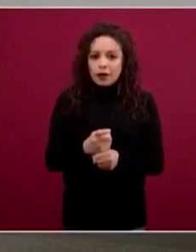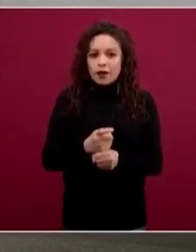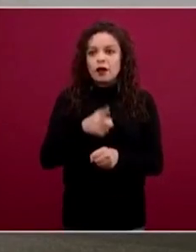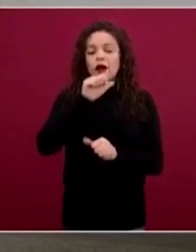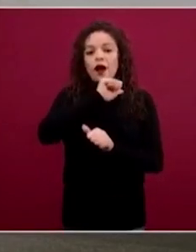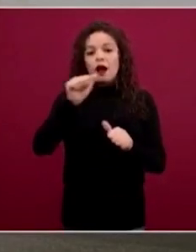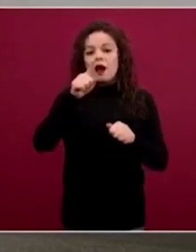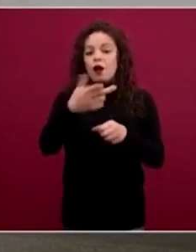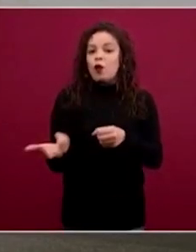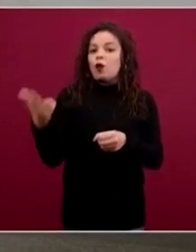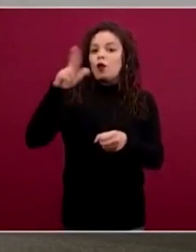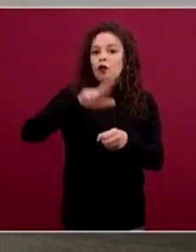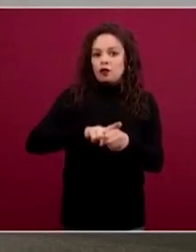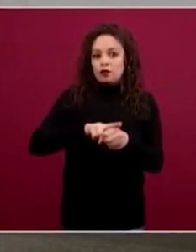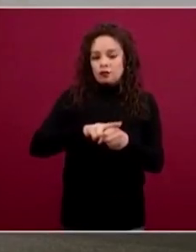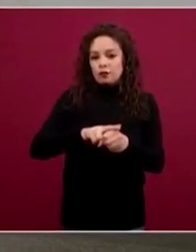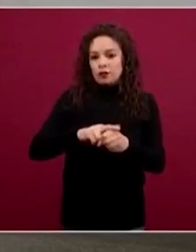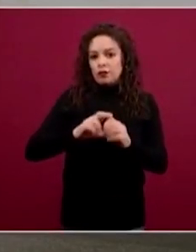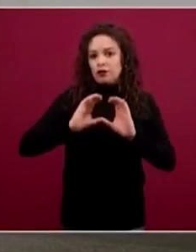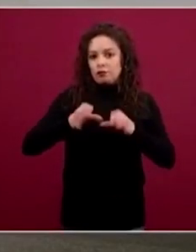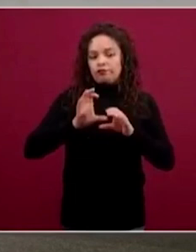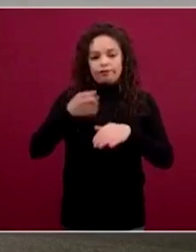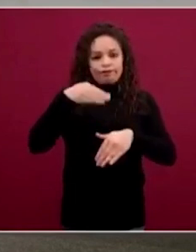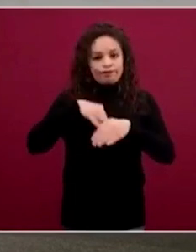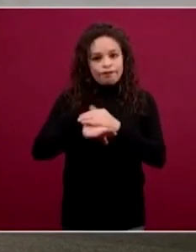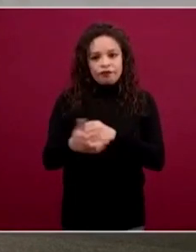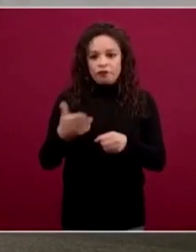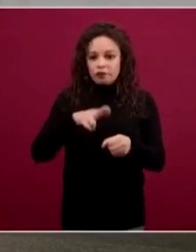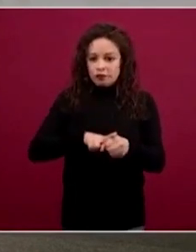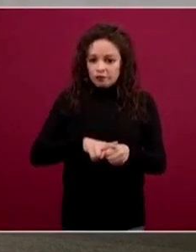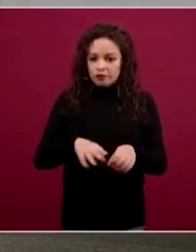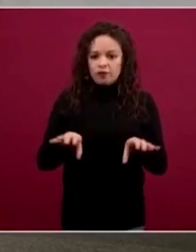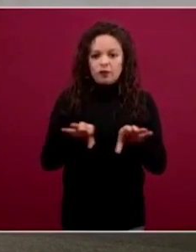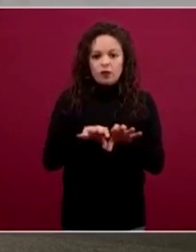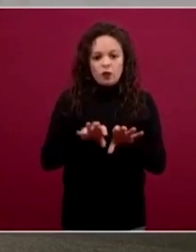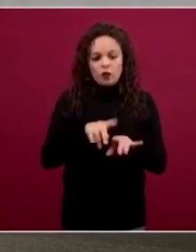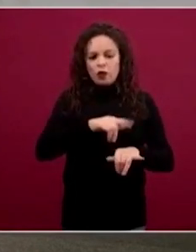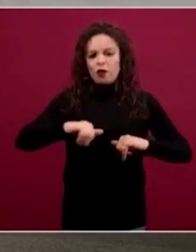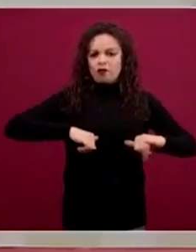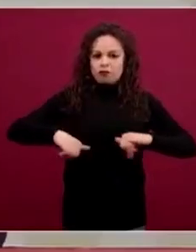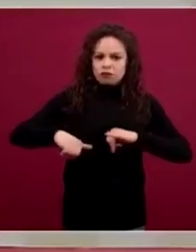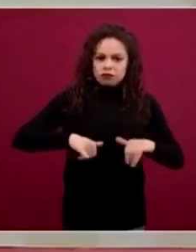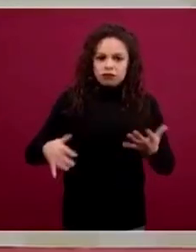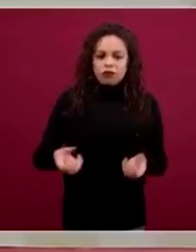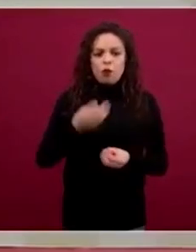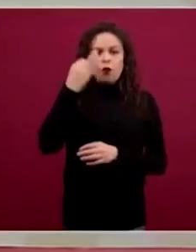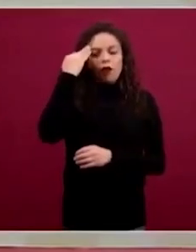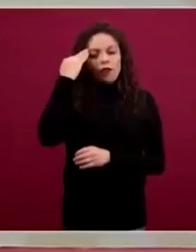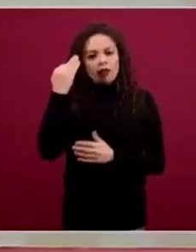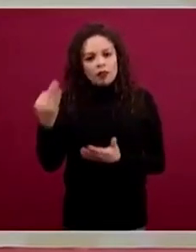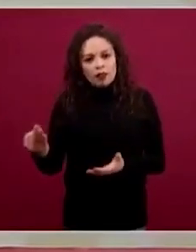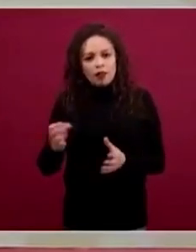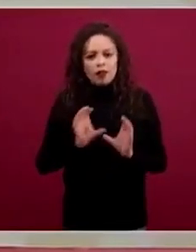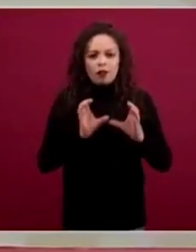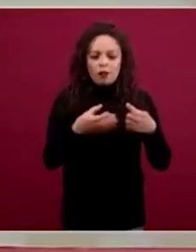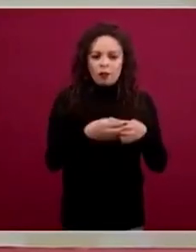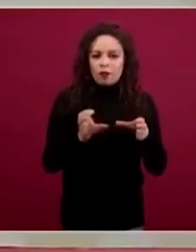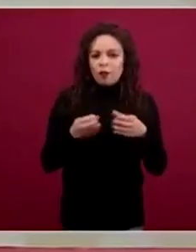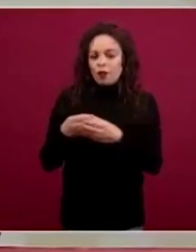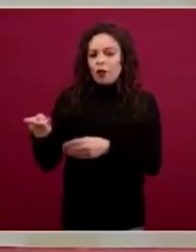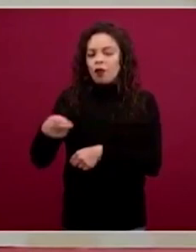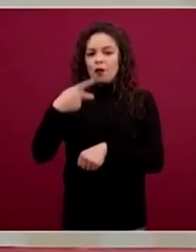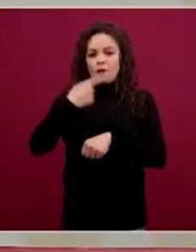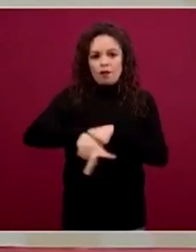elementos de interés, las características clínicas, la distribución geográfica, la ocurrencia en el tiempo, los grupos de riesgo,